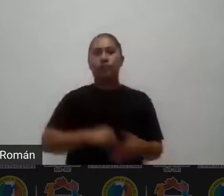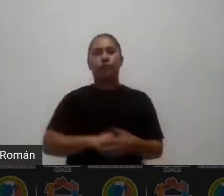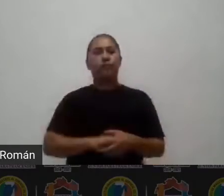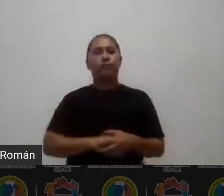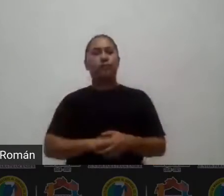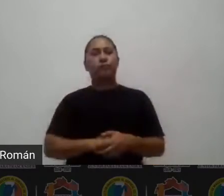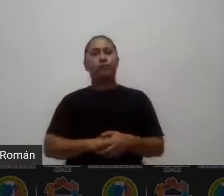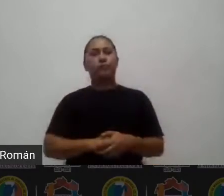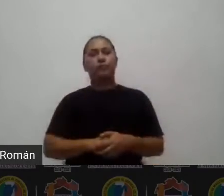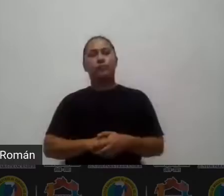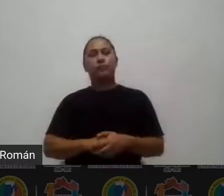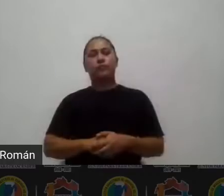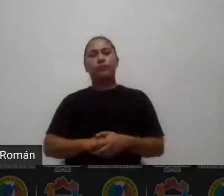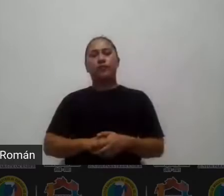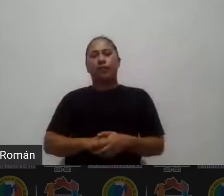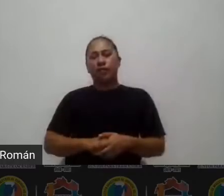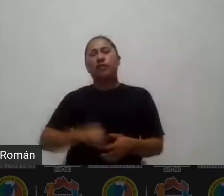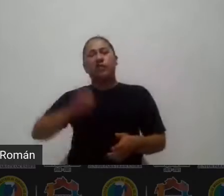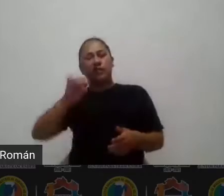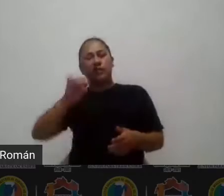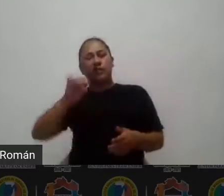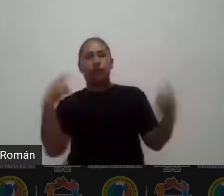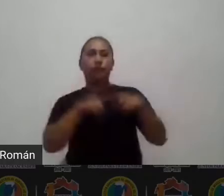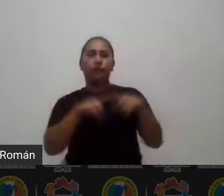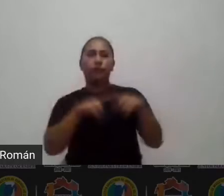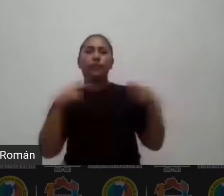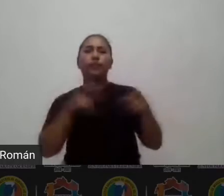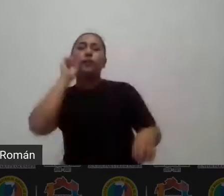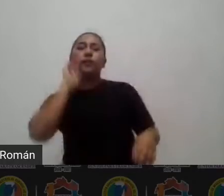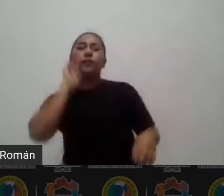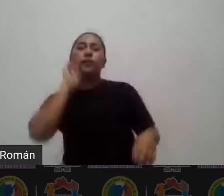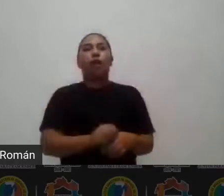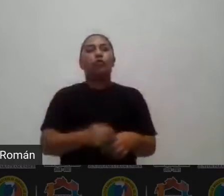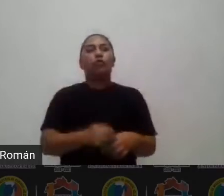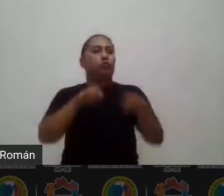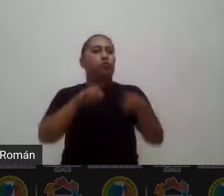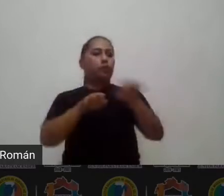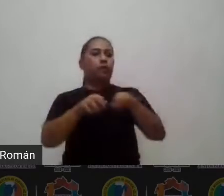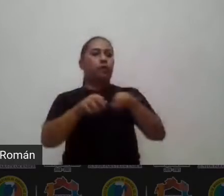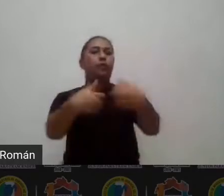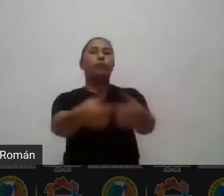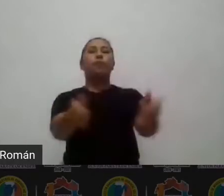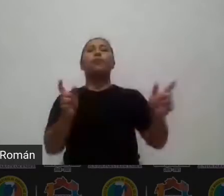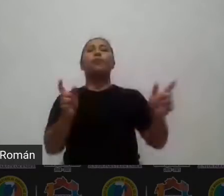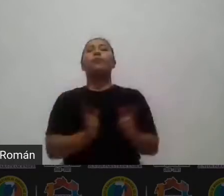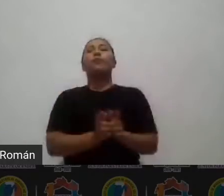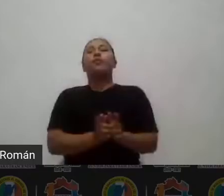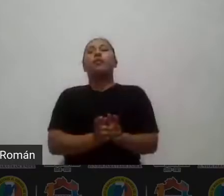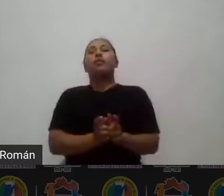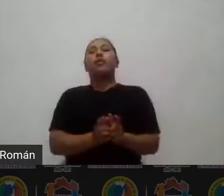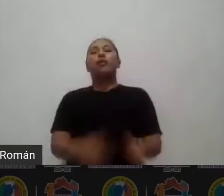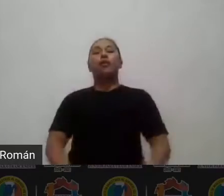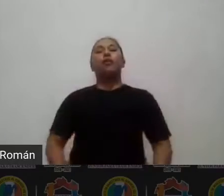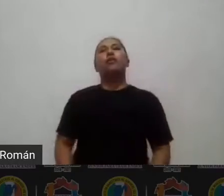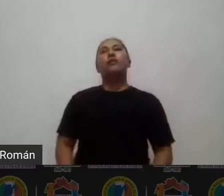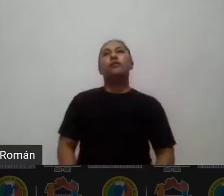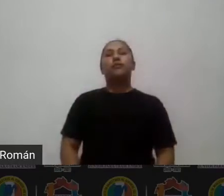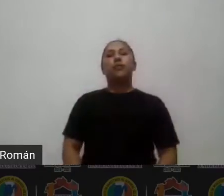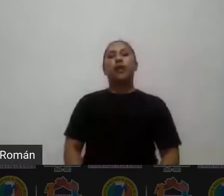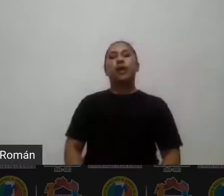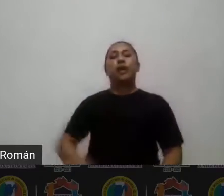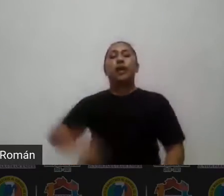y claro maestros maestras como en todo trabajo de equipo yo me acuerdo tanto cuando los 10 de mayo o los festivales navideños